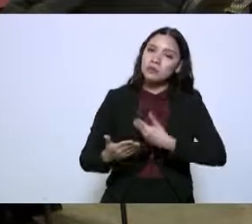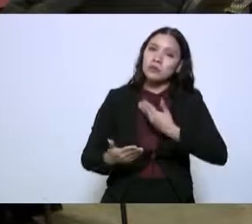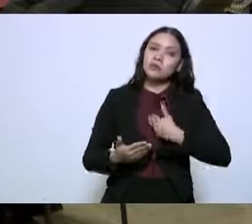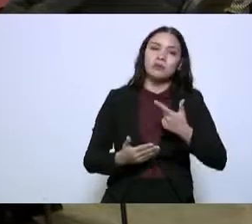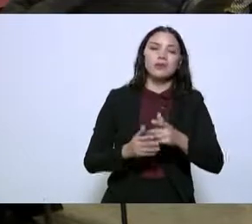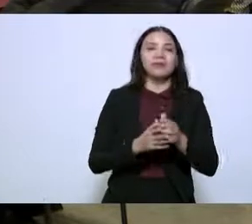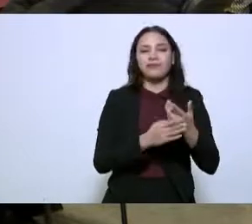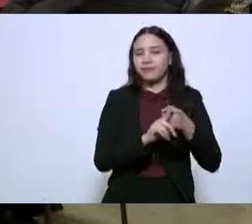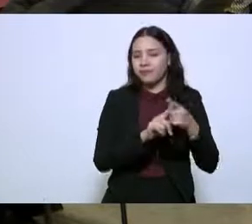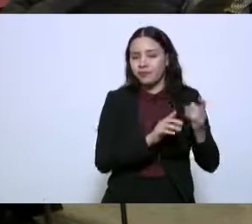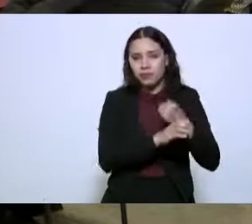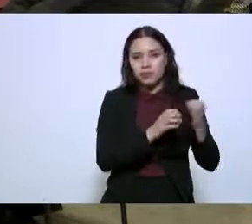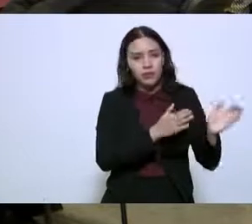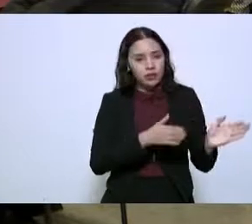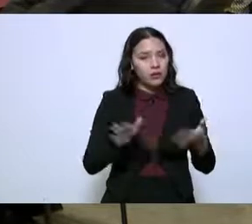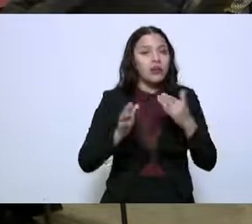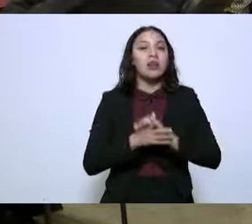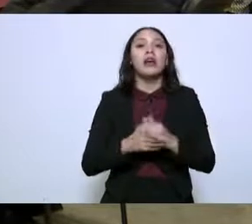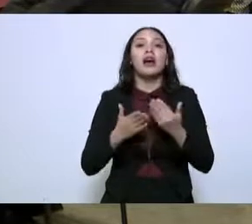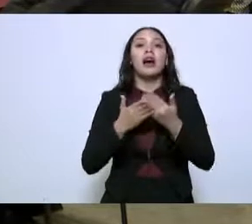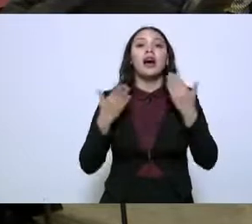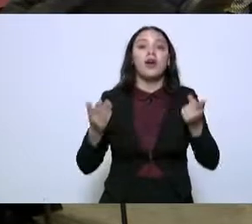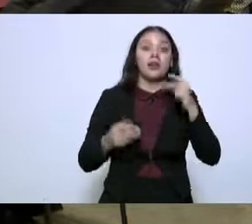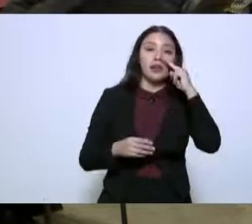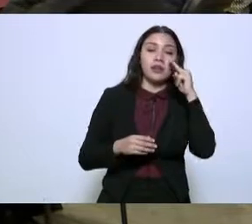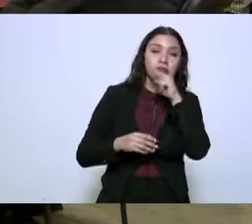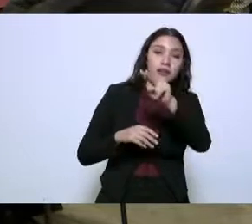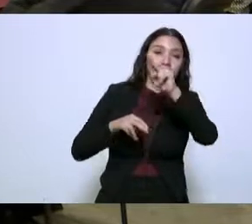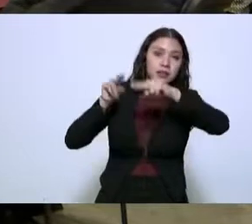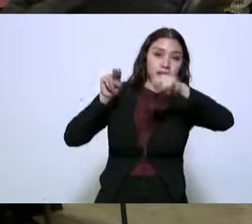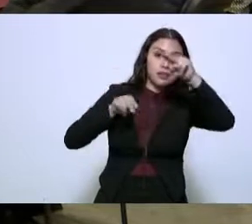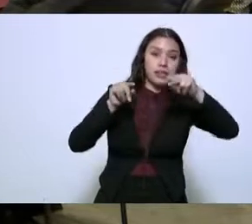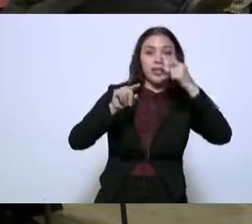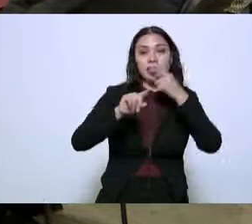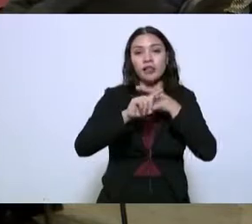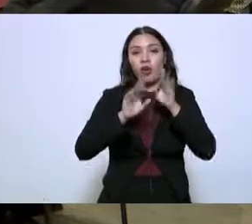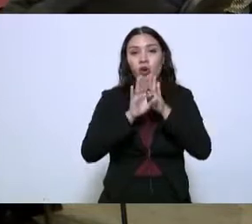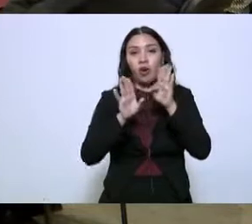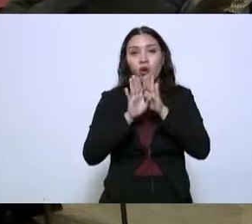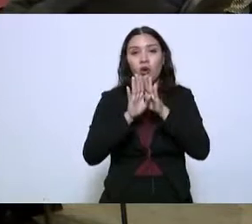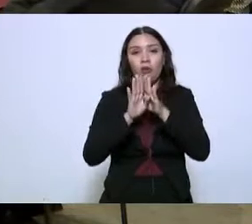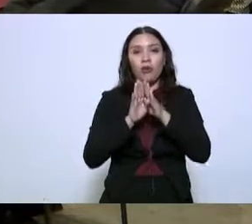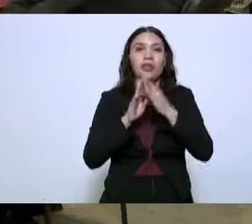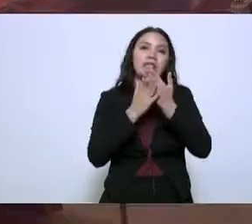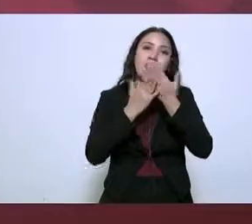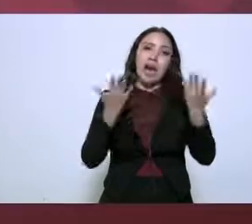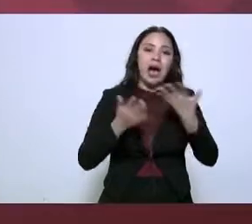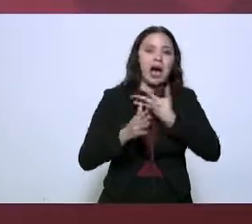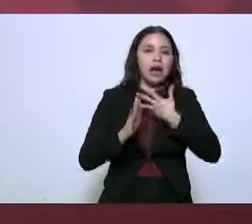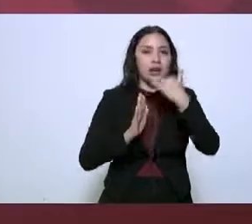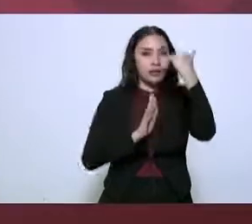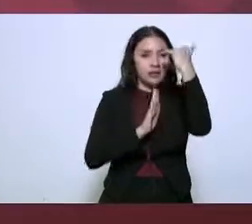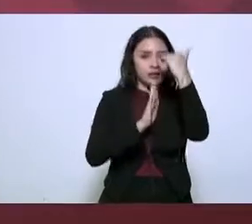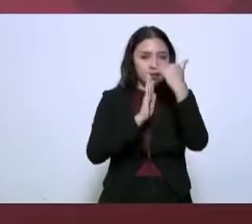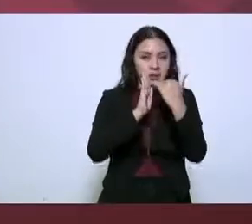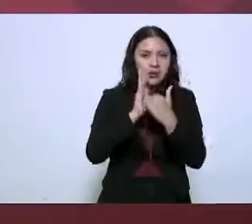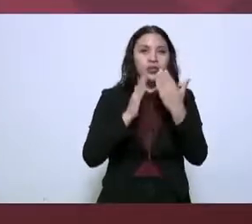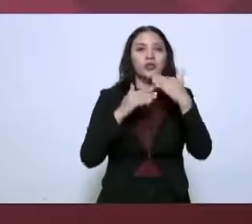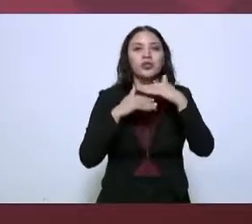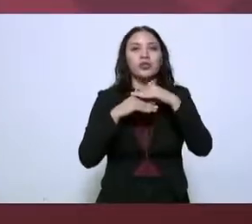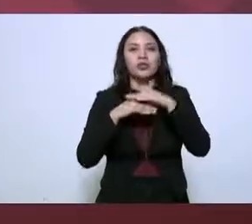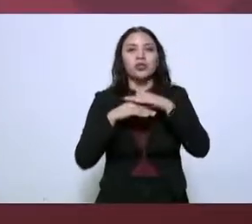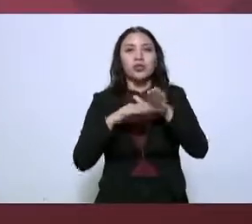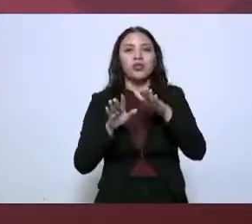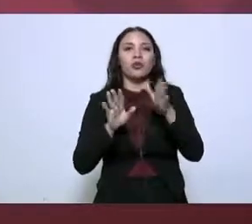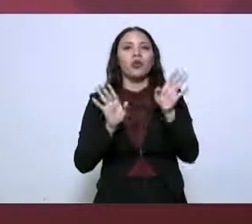Adelante, por favor. También aquí vemos en la gráfica la disminución de las agresiones que se han tenido a lo que es